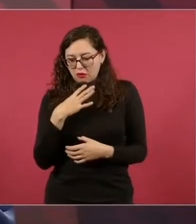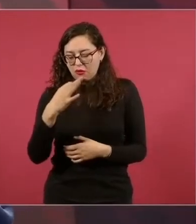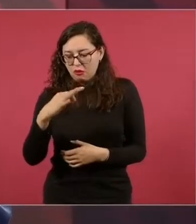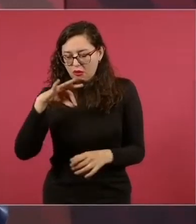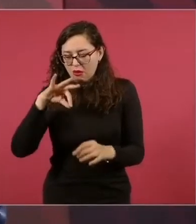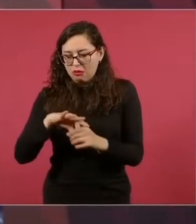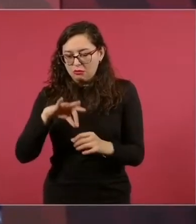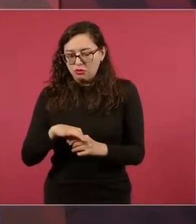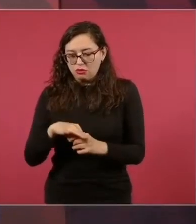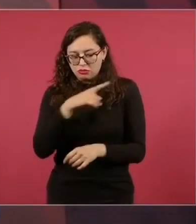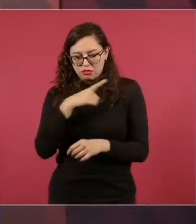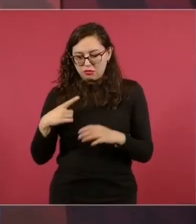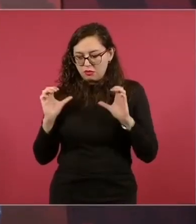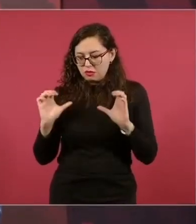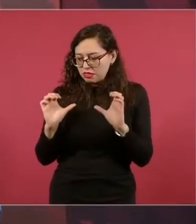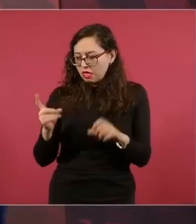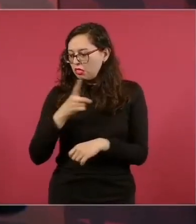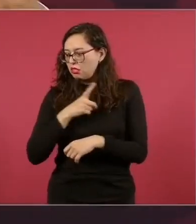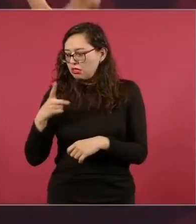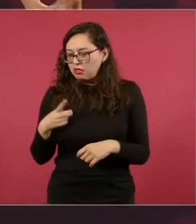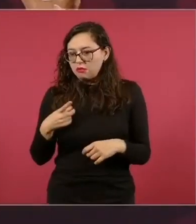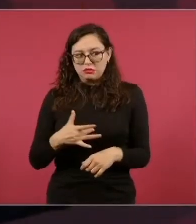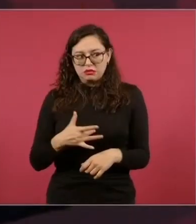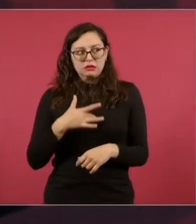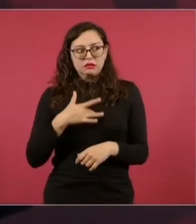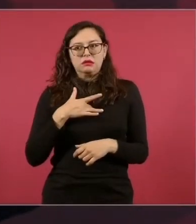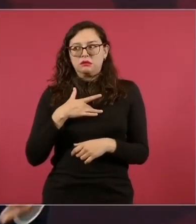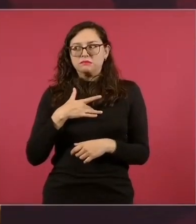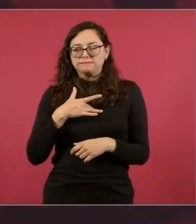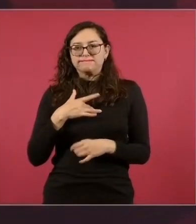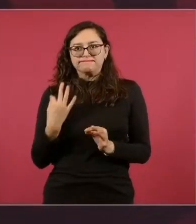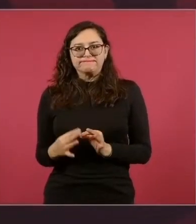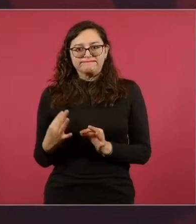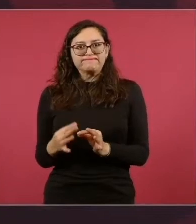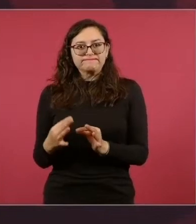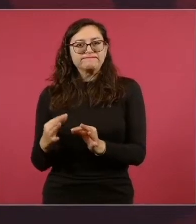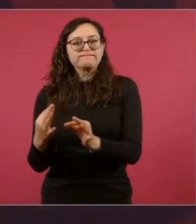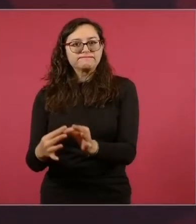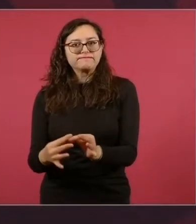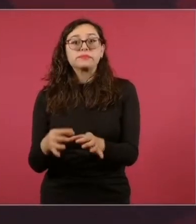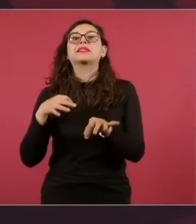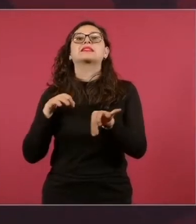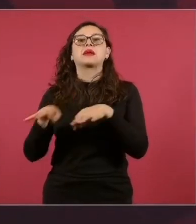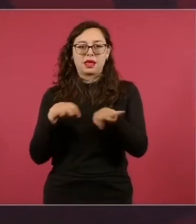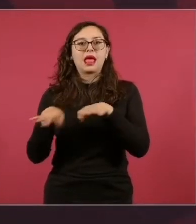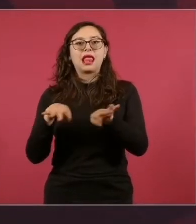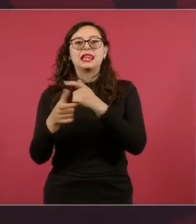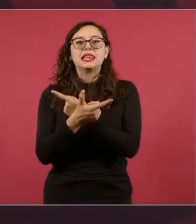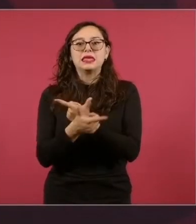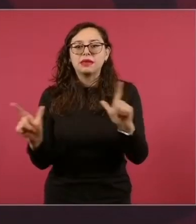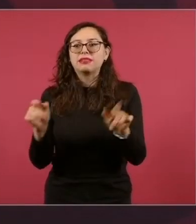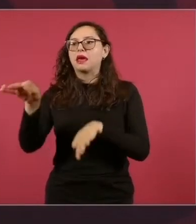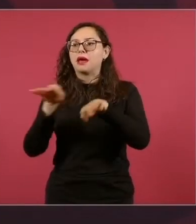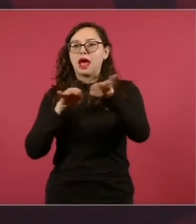de los ciudadanos. Y se va a sentir libre para poder impartir justicia,